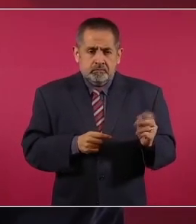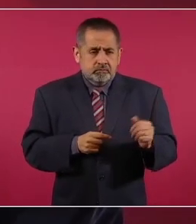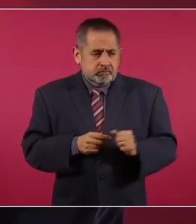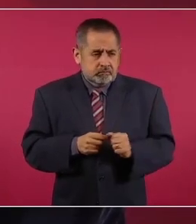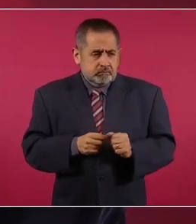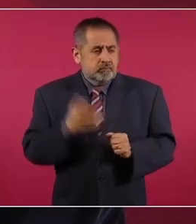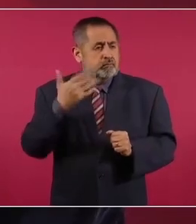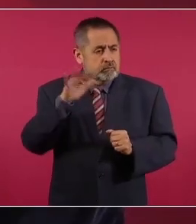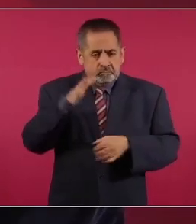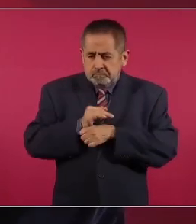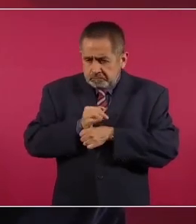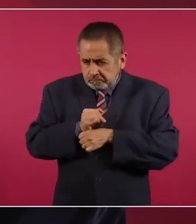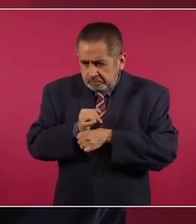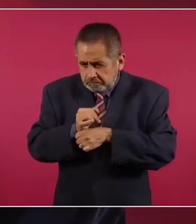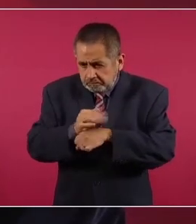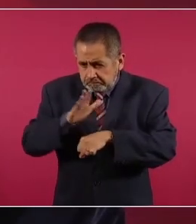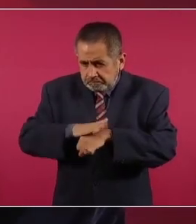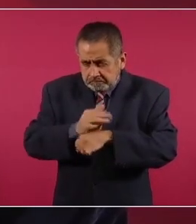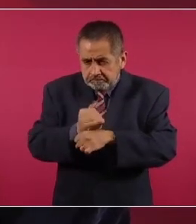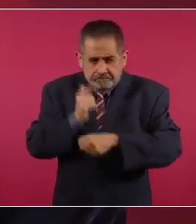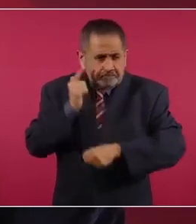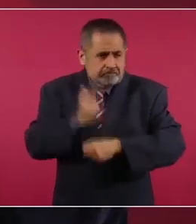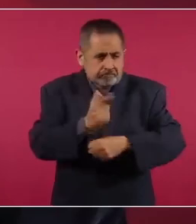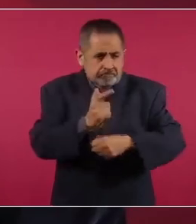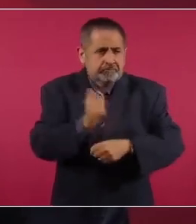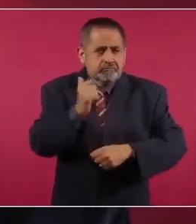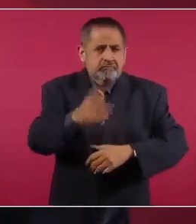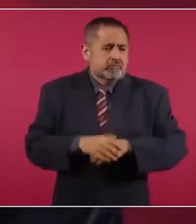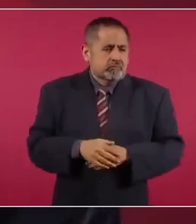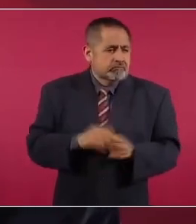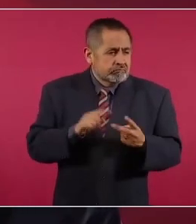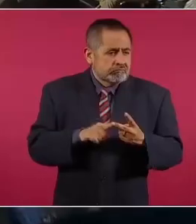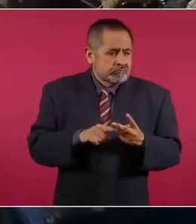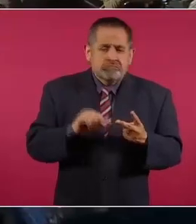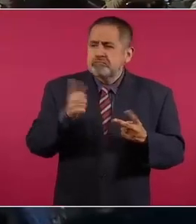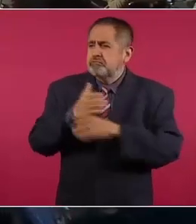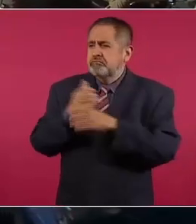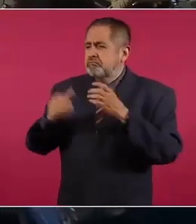en este asunto ni en este ni en otros